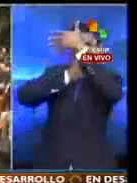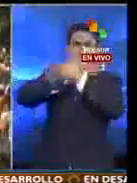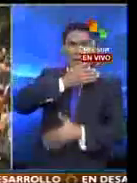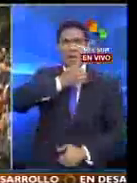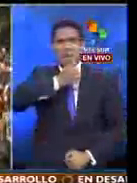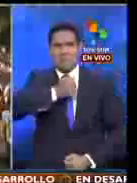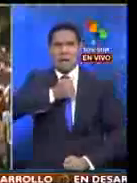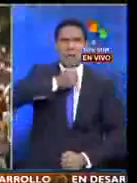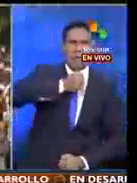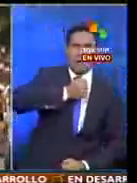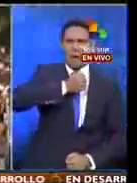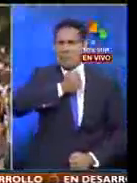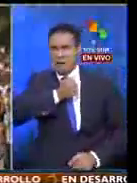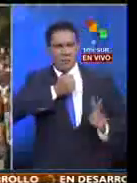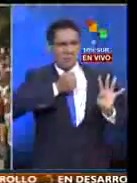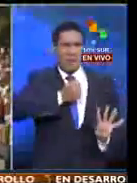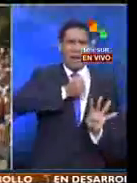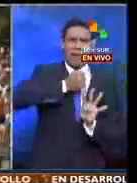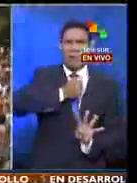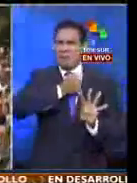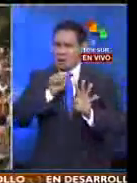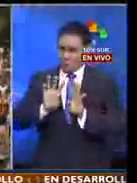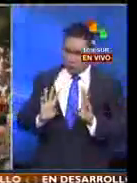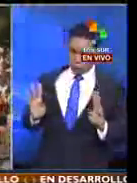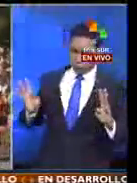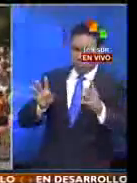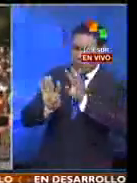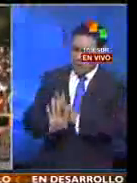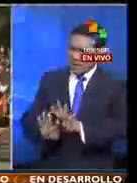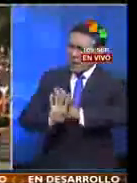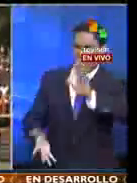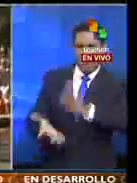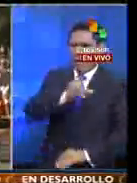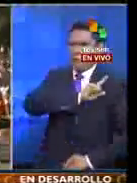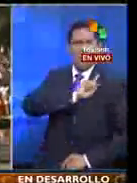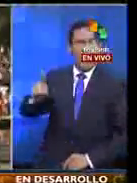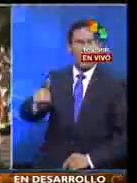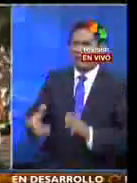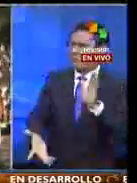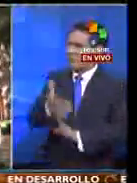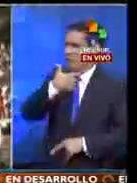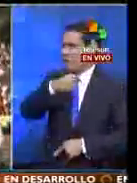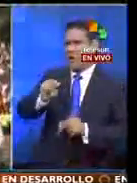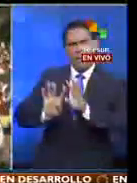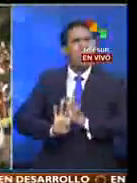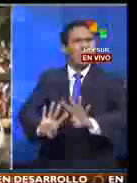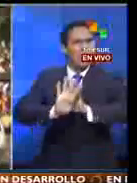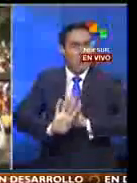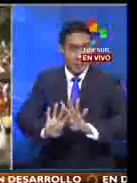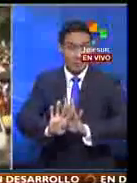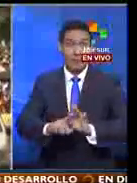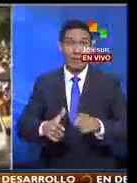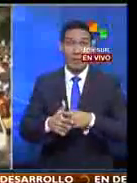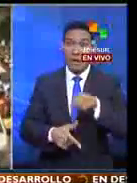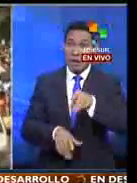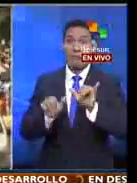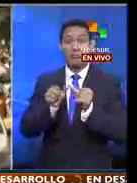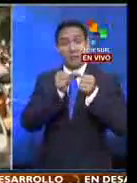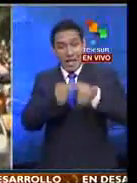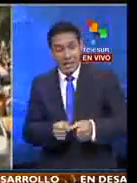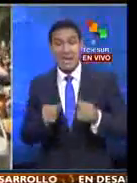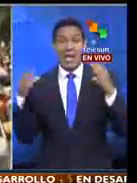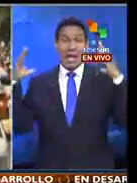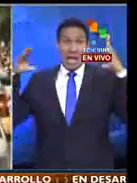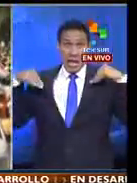en la Ciudad de México, para replegar a esta marcha, obligarlos a que avancen. Ellos estaban detenidos aquí en el Ángel de la